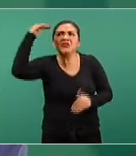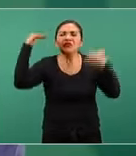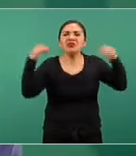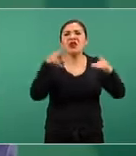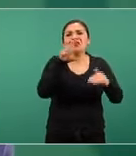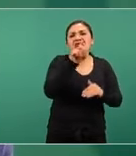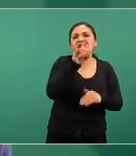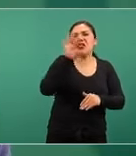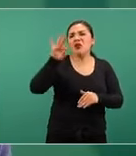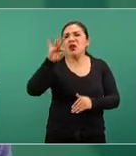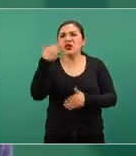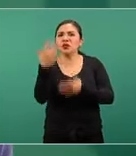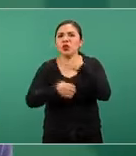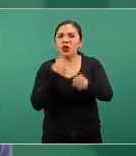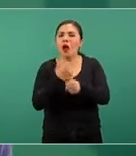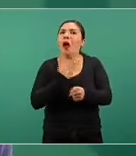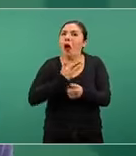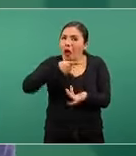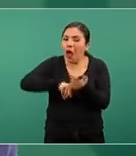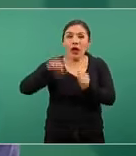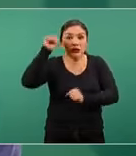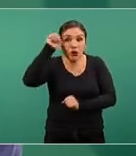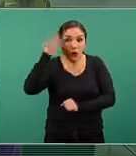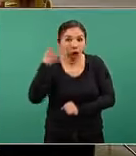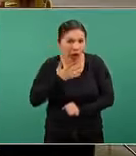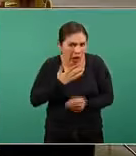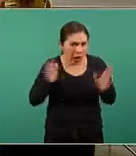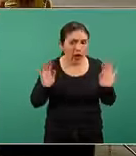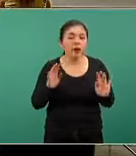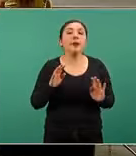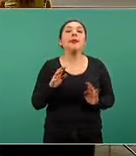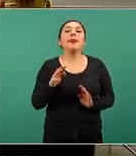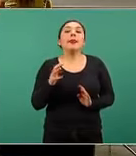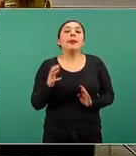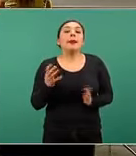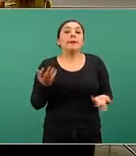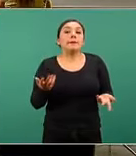40 50 años que viven con síndrome de Down y